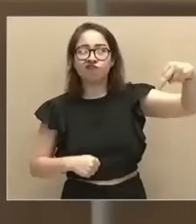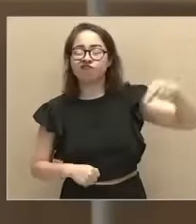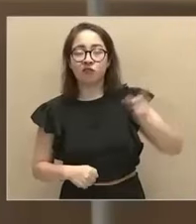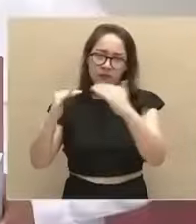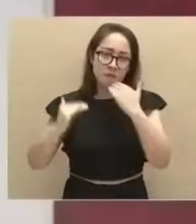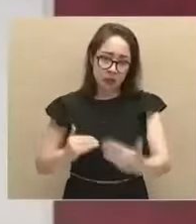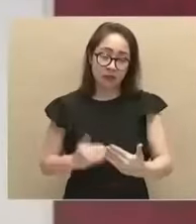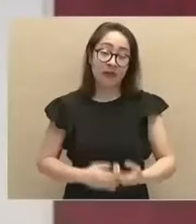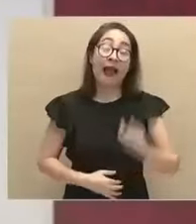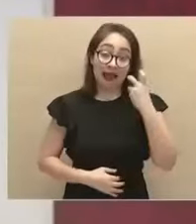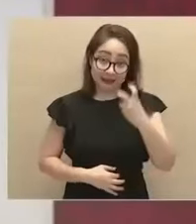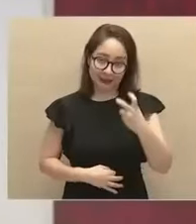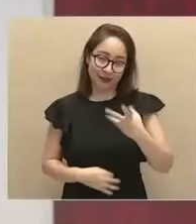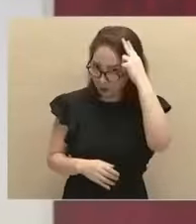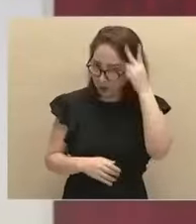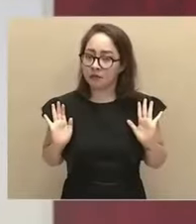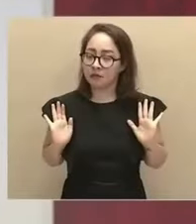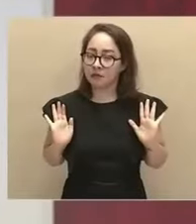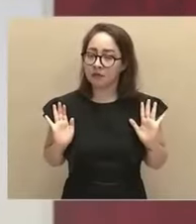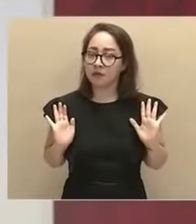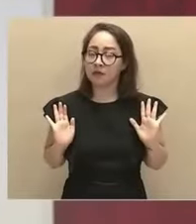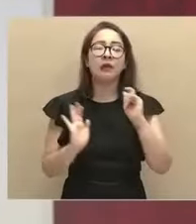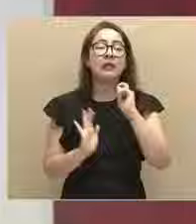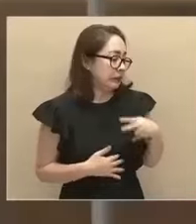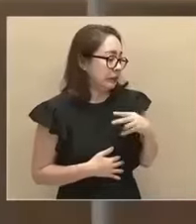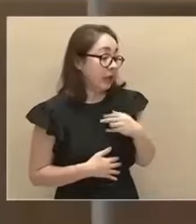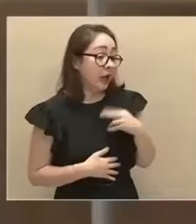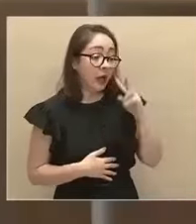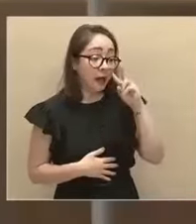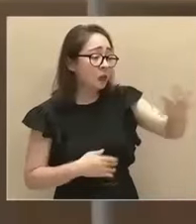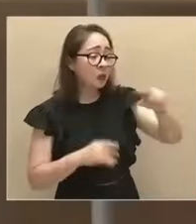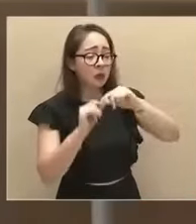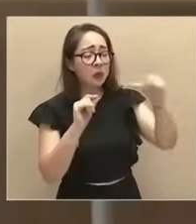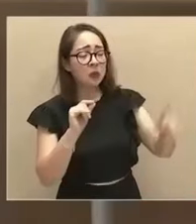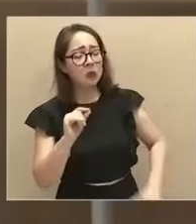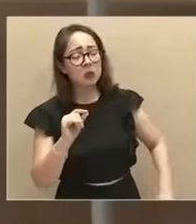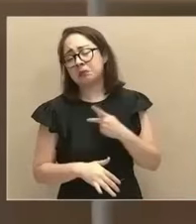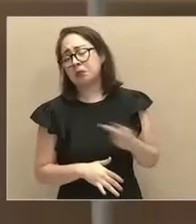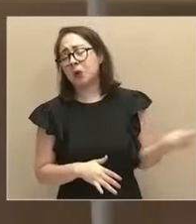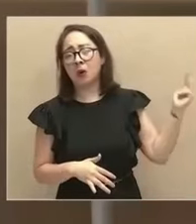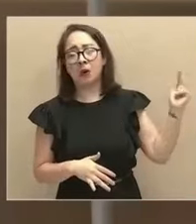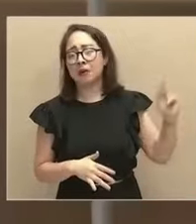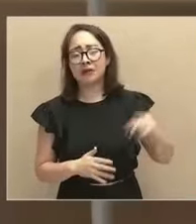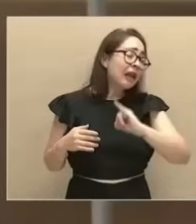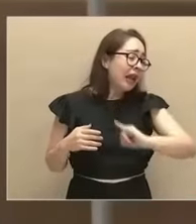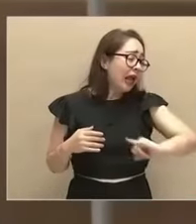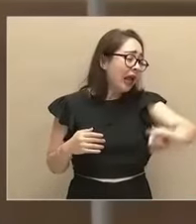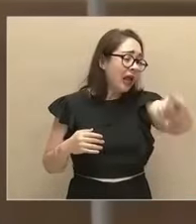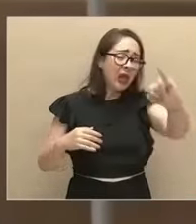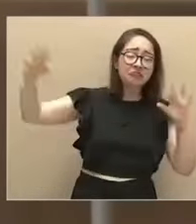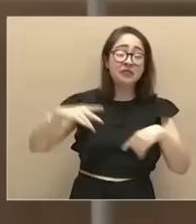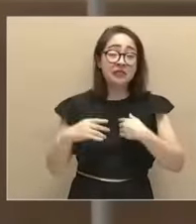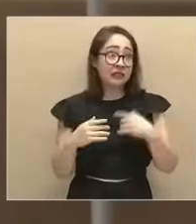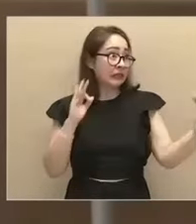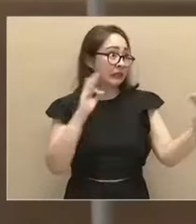Porfirio Díaz, una famosa frase, pobre México, tan lejos de Dios y tan cerca de Estados Unidos. ¿Qué